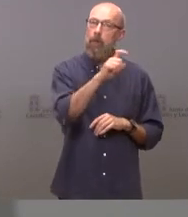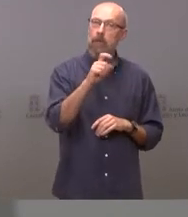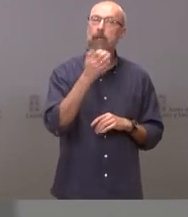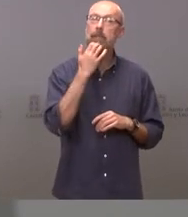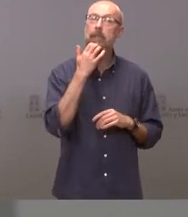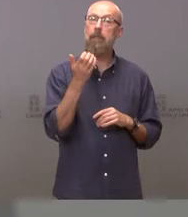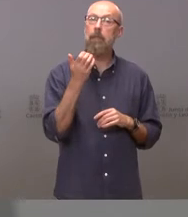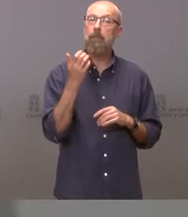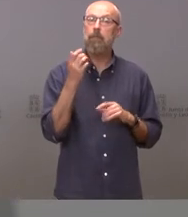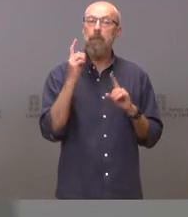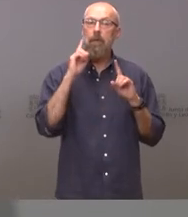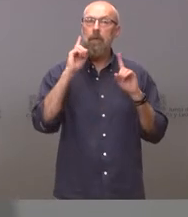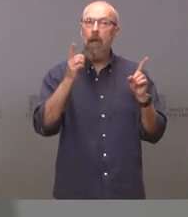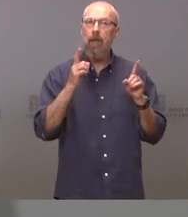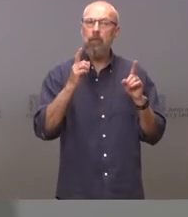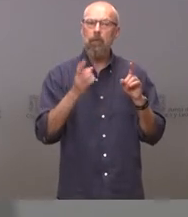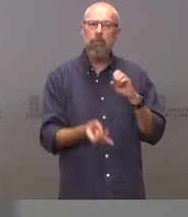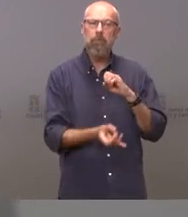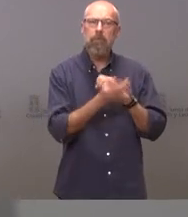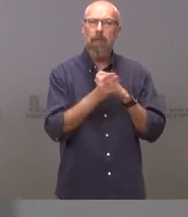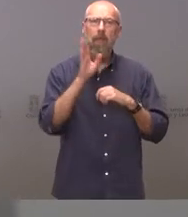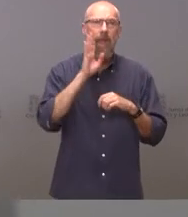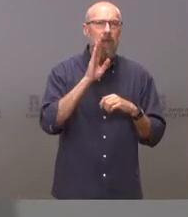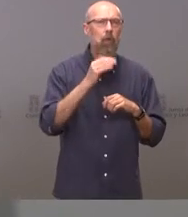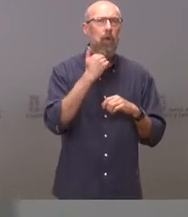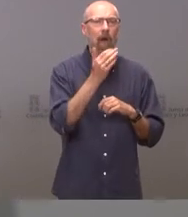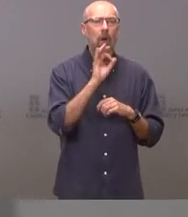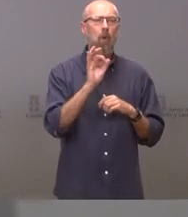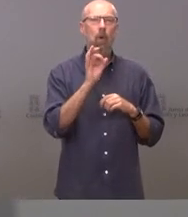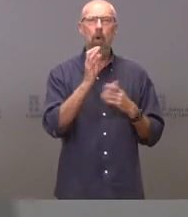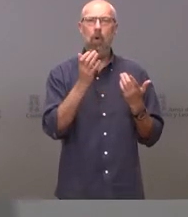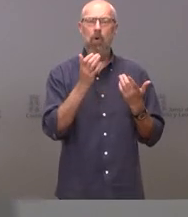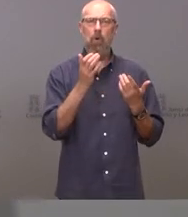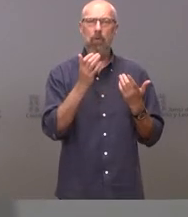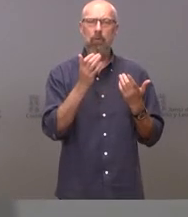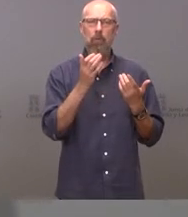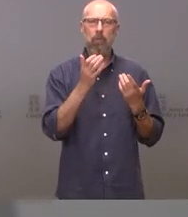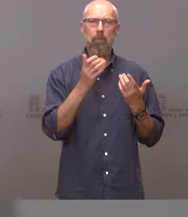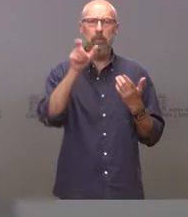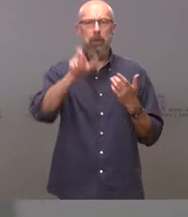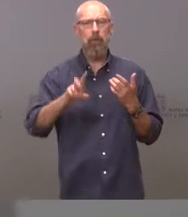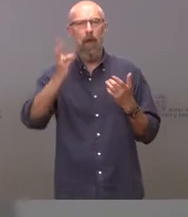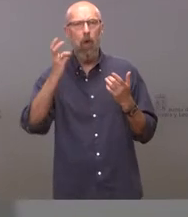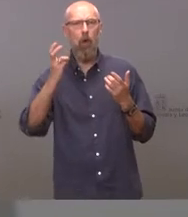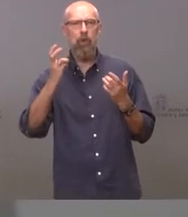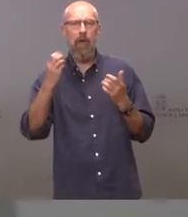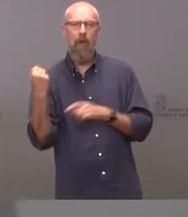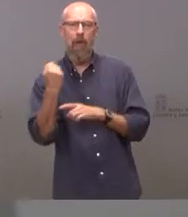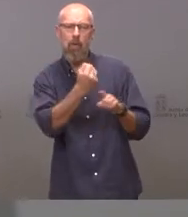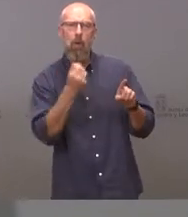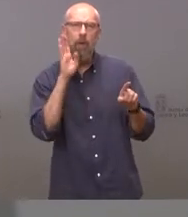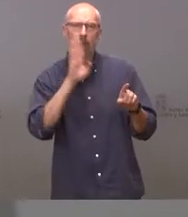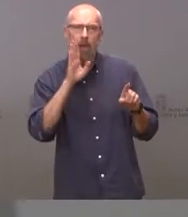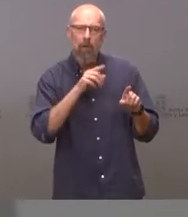delitos ni encubrimientos en nuestra Administración,